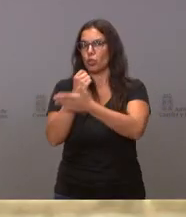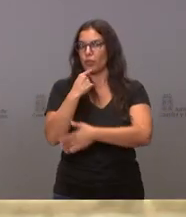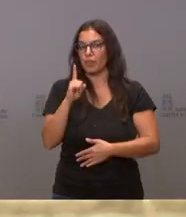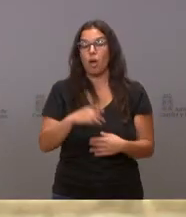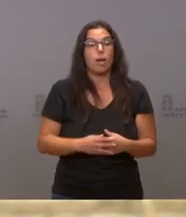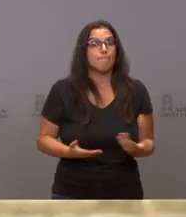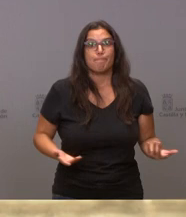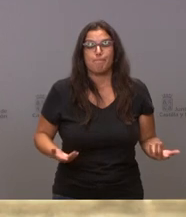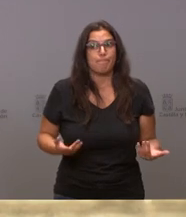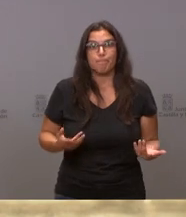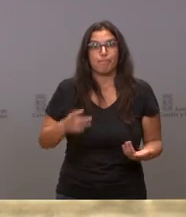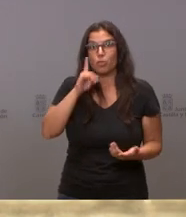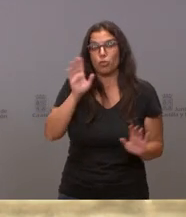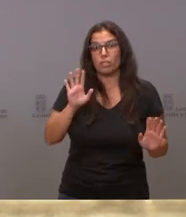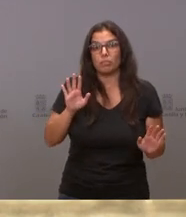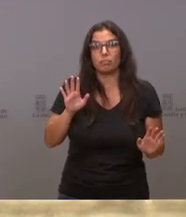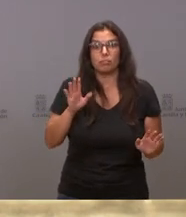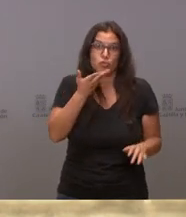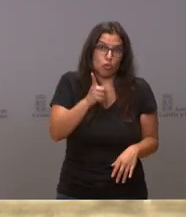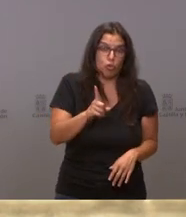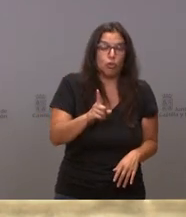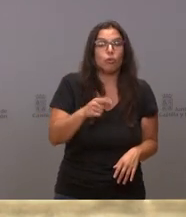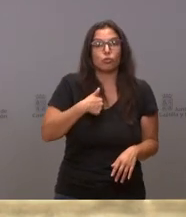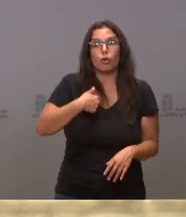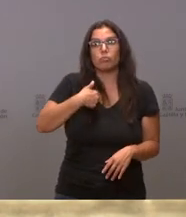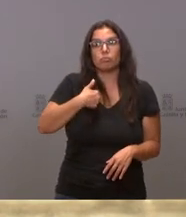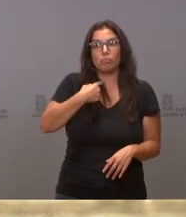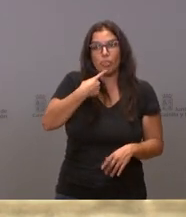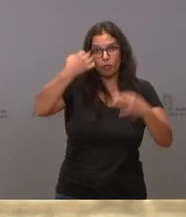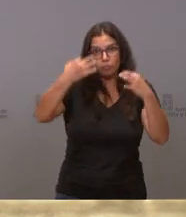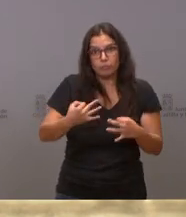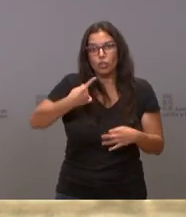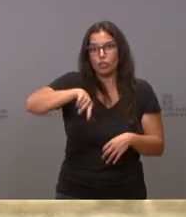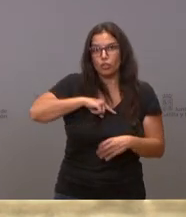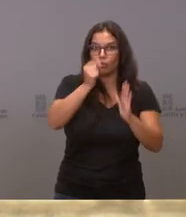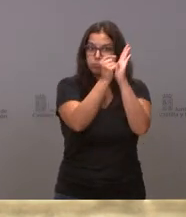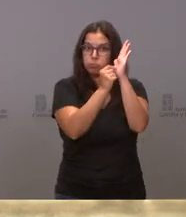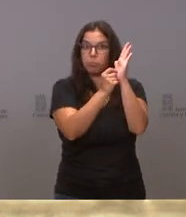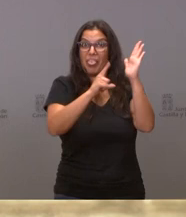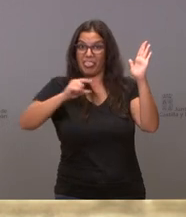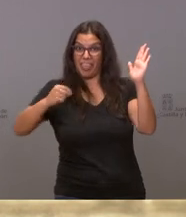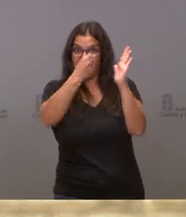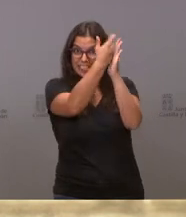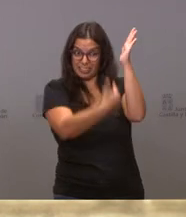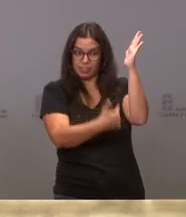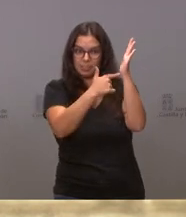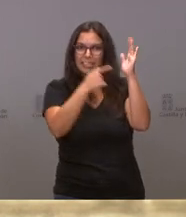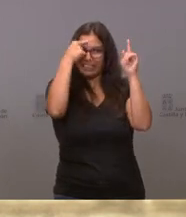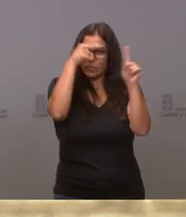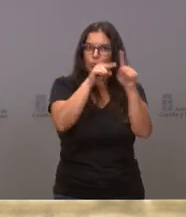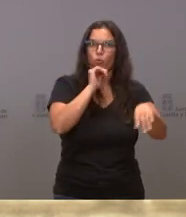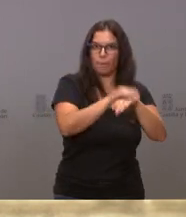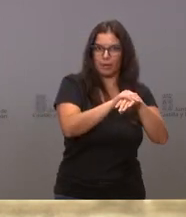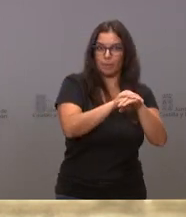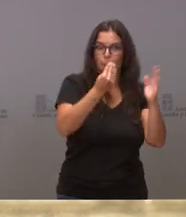Desconozco esa situación. Yo lo que sí puedo decir es que trabajamos para cumplir esas cien medidas y muchísimas medidas más,